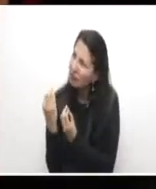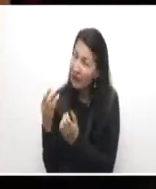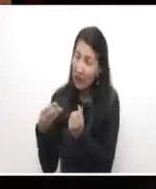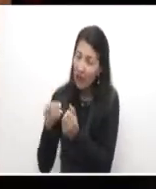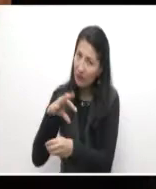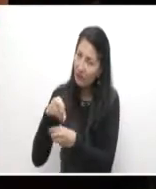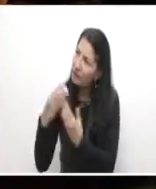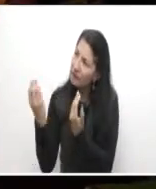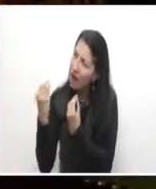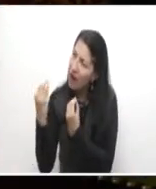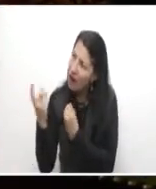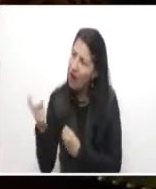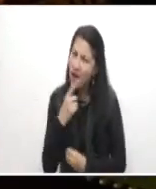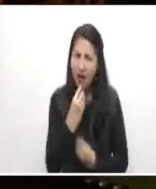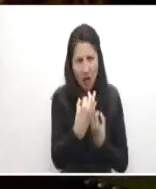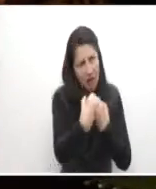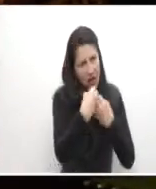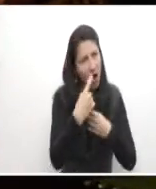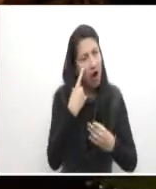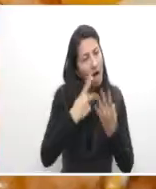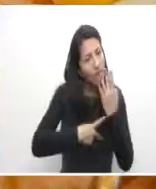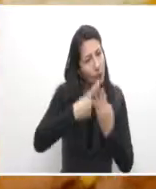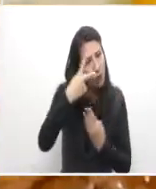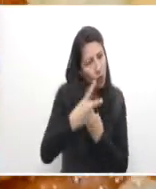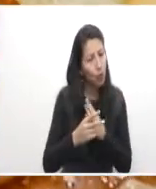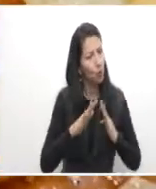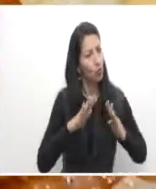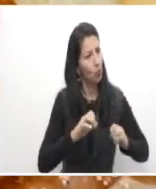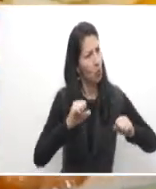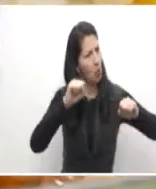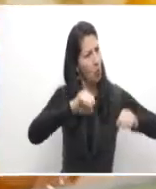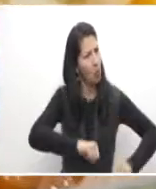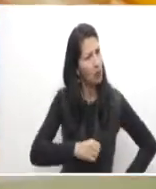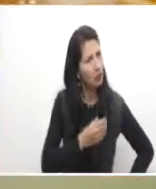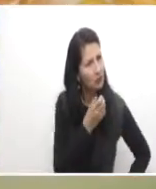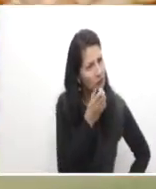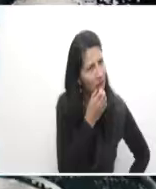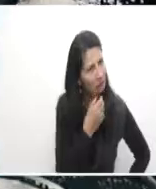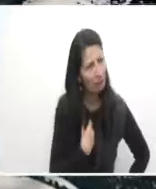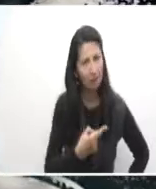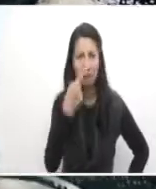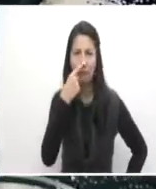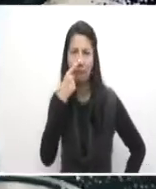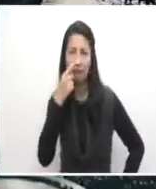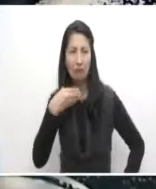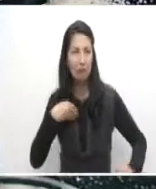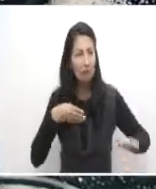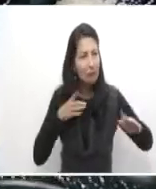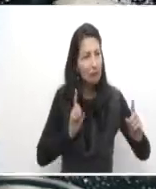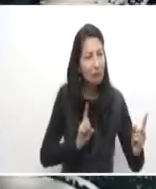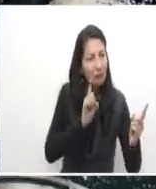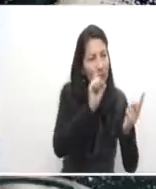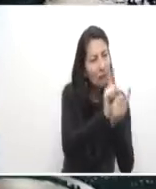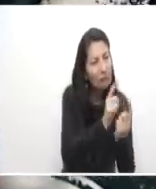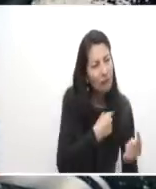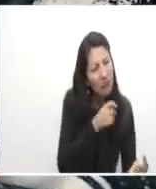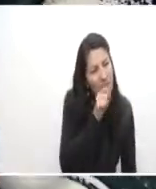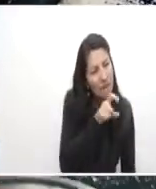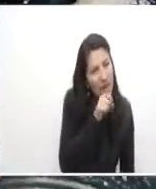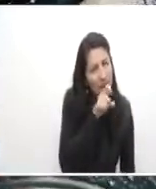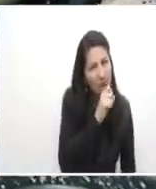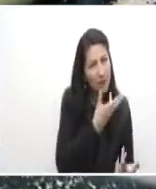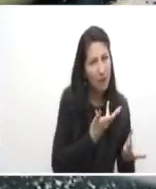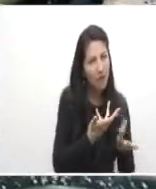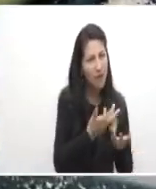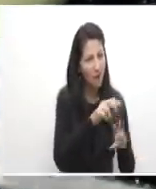pues con la iniciativa que tuve de la idea del negocio con el cazabe me acerqué al fondo, a la oficina